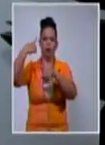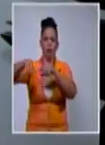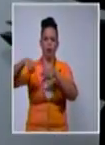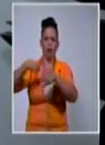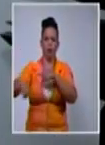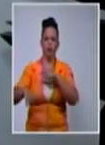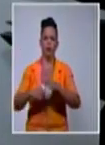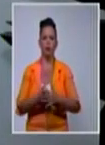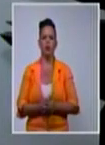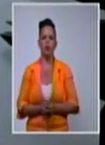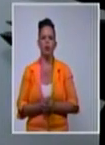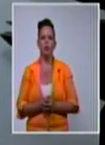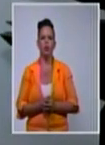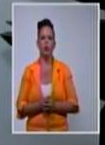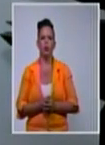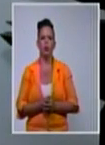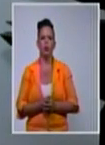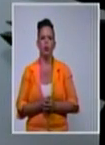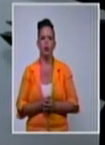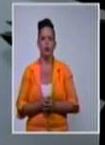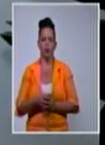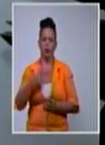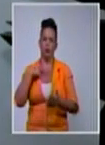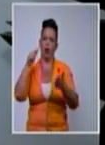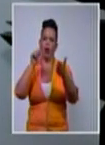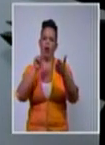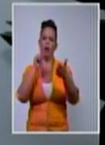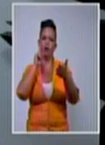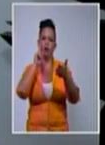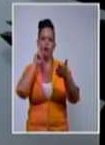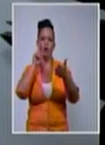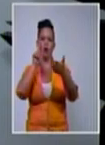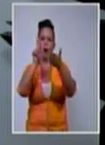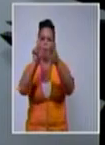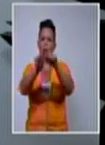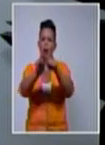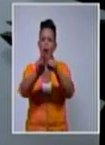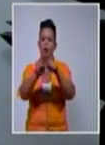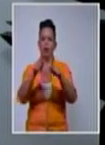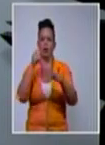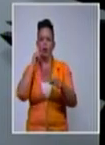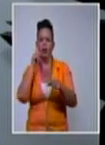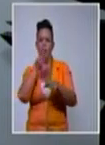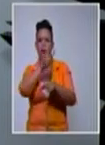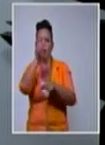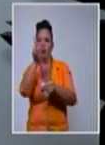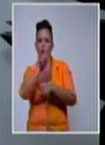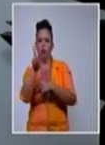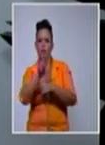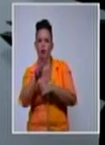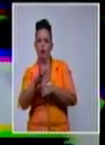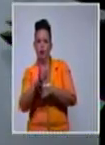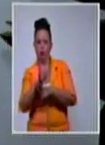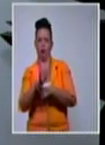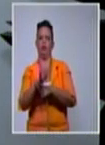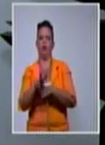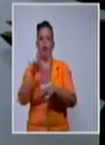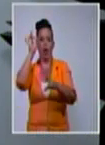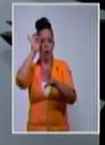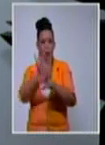Empezamos a ver la conversación y había cambiado de lo que era una situación para una manifestación pacífica